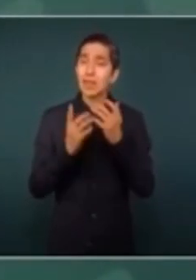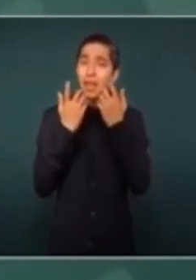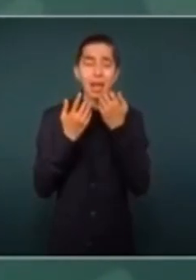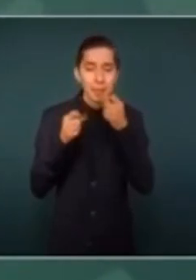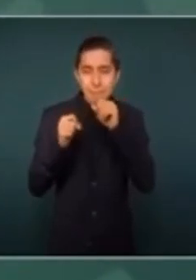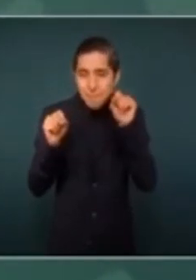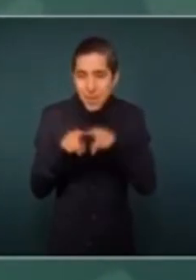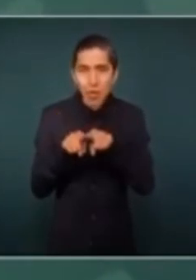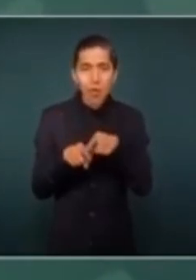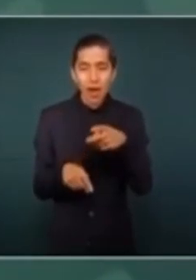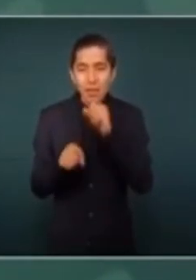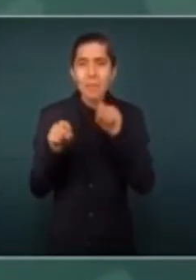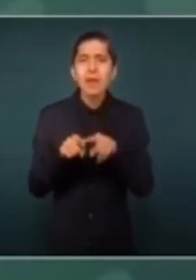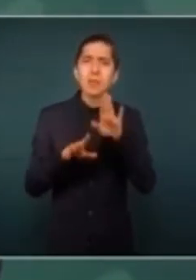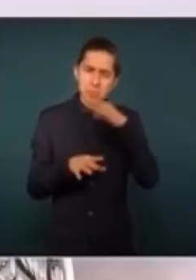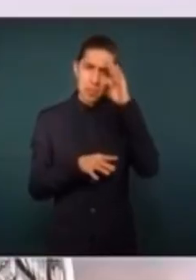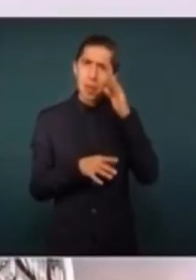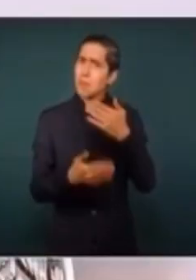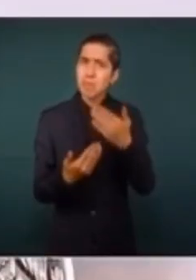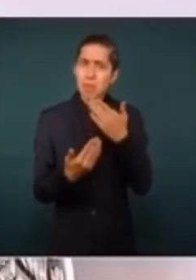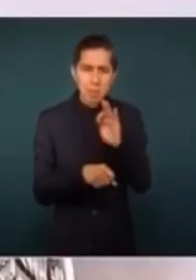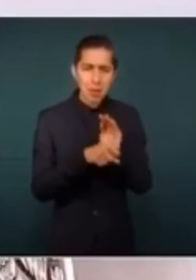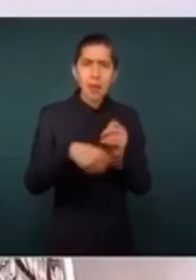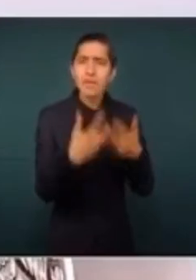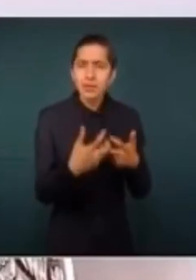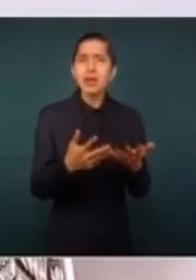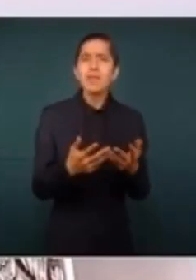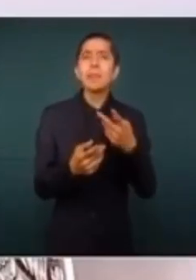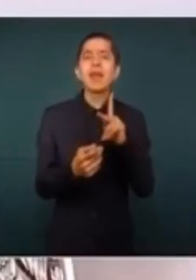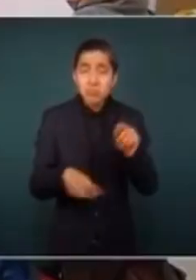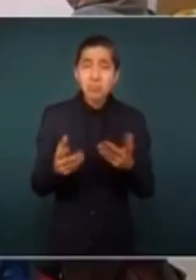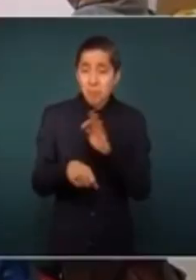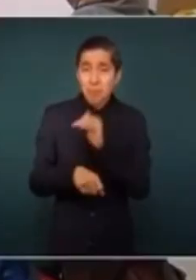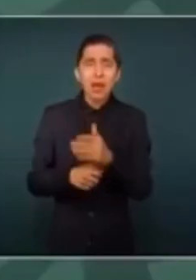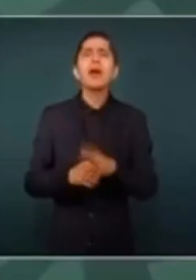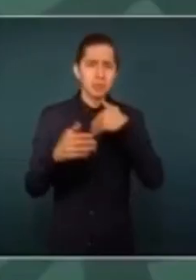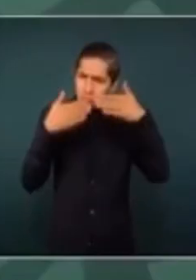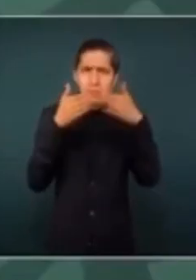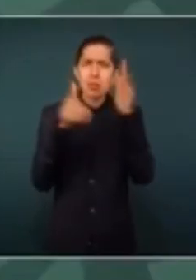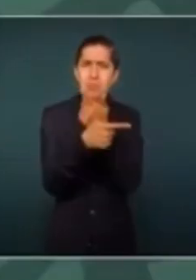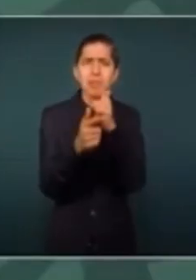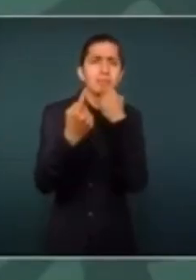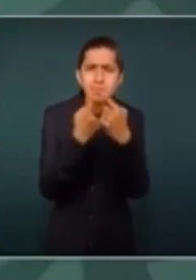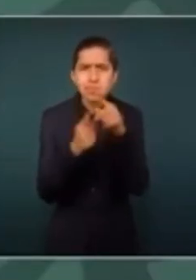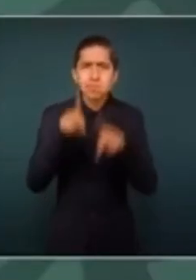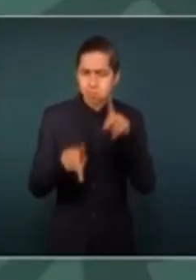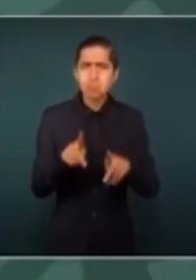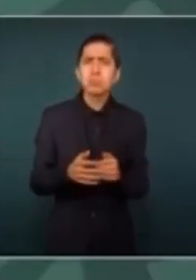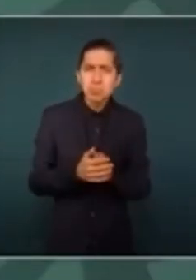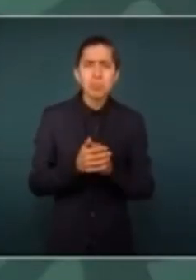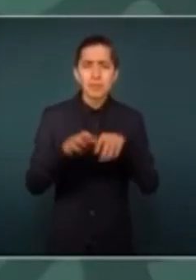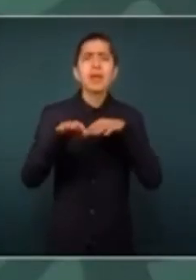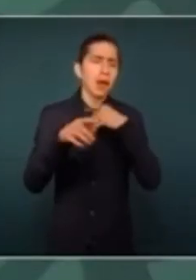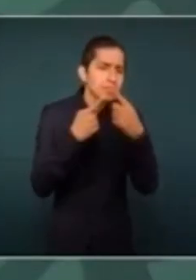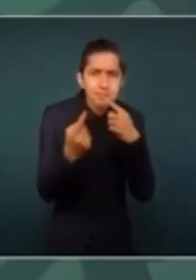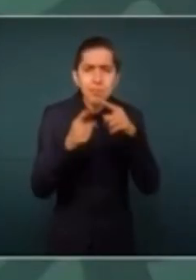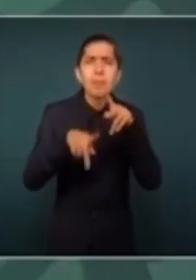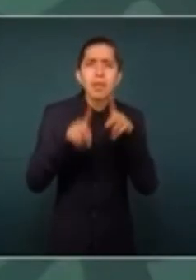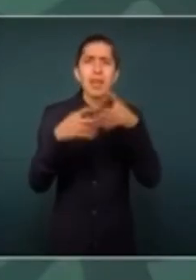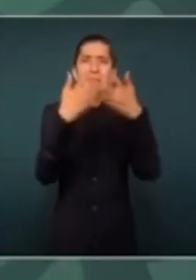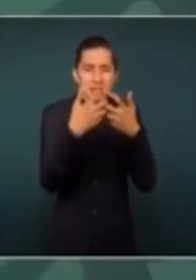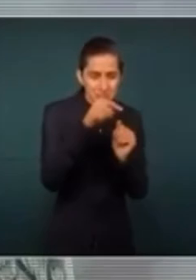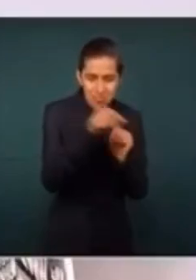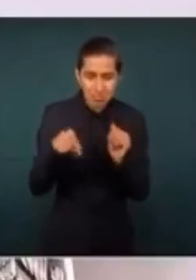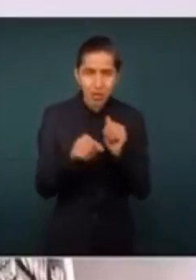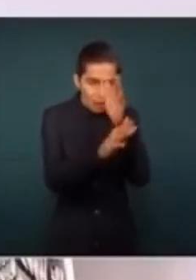condiciones que consideramos muy favorables para las empresas y muy desfavorables para el pueblo de México. Estamos abiertos al diálogo, vamos a hablar con todas las empresas y nos vamos